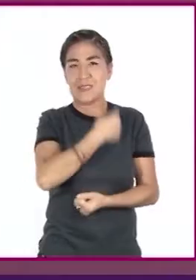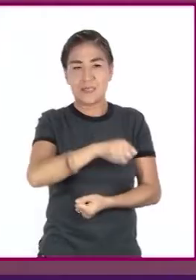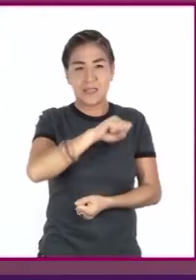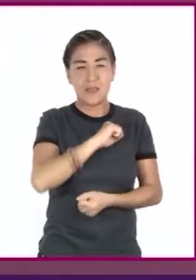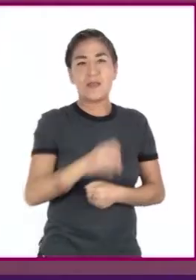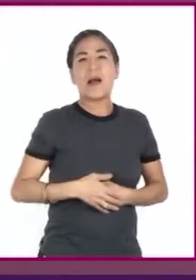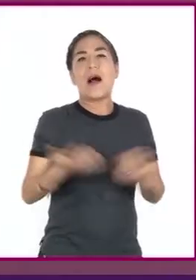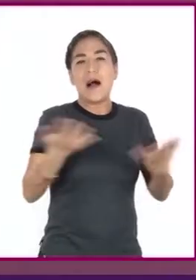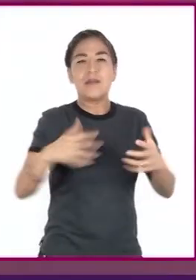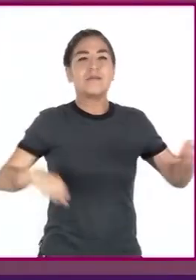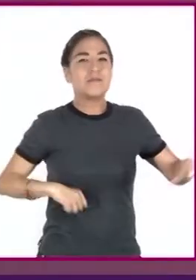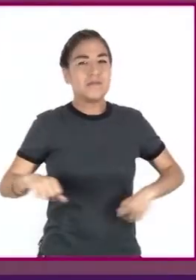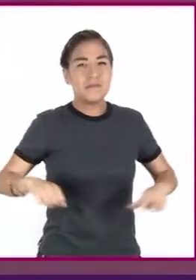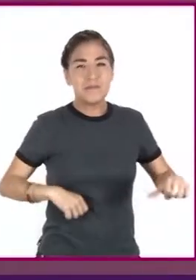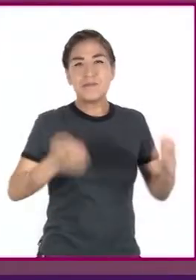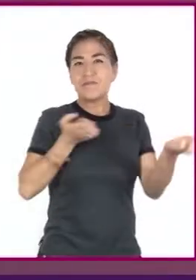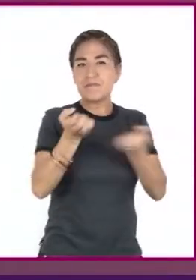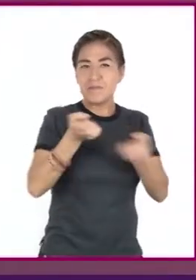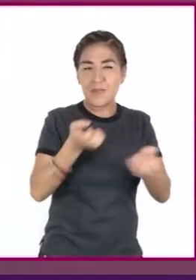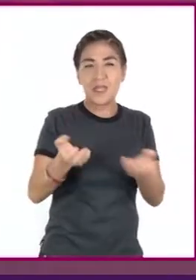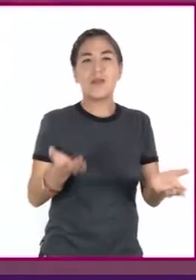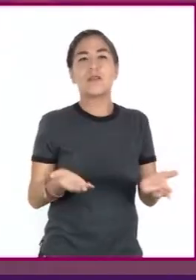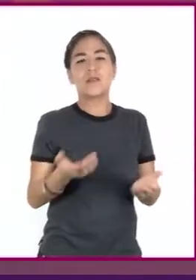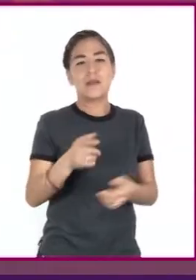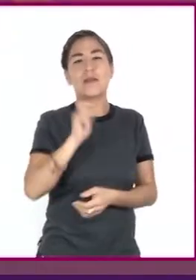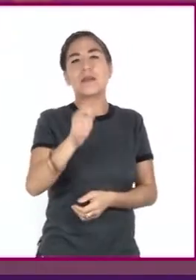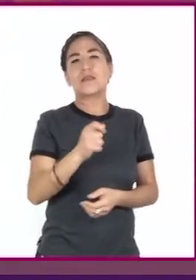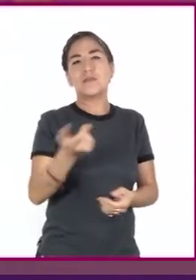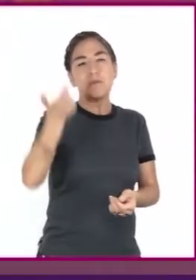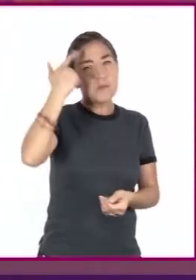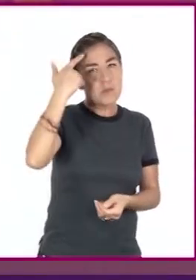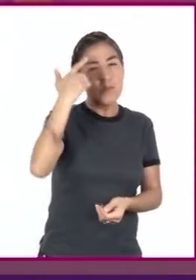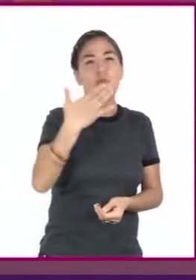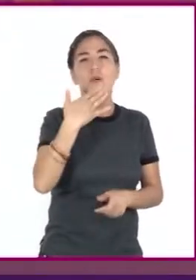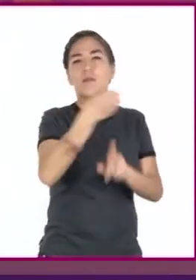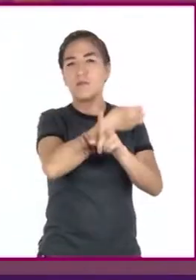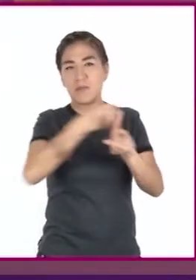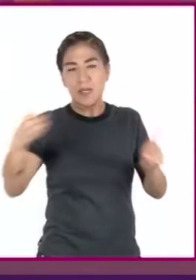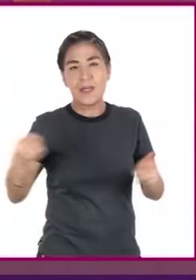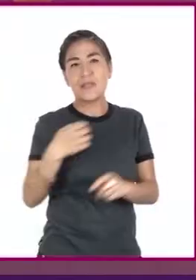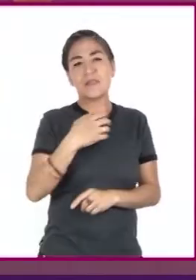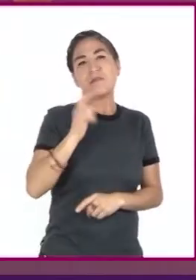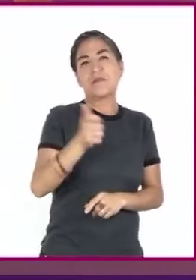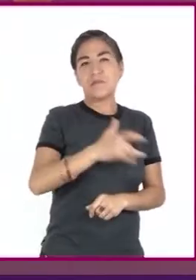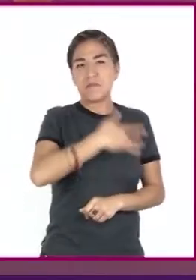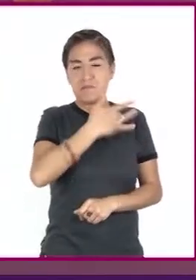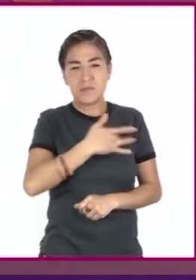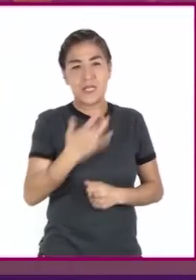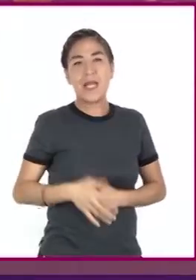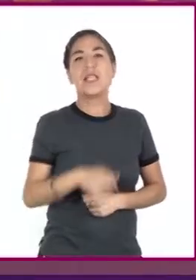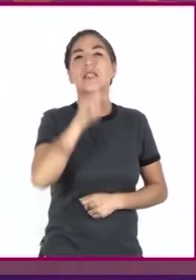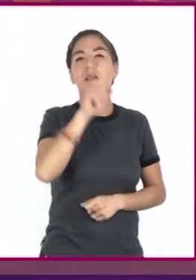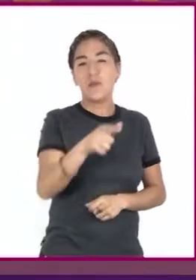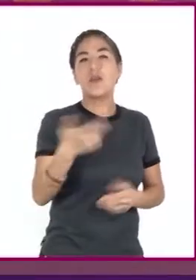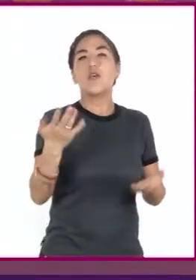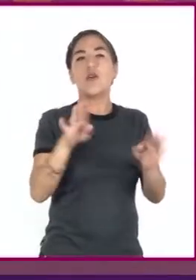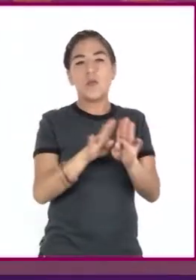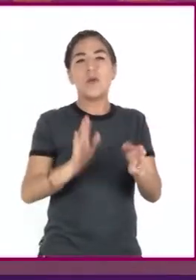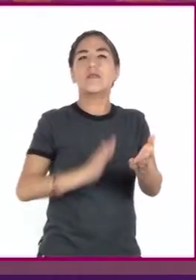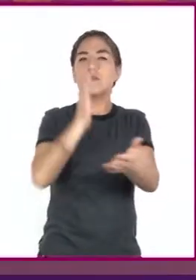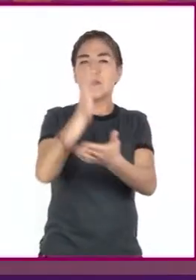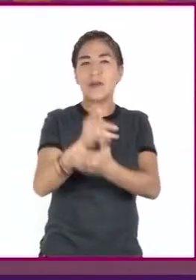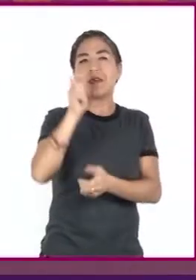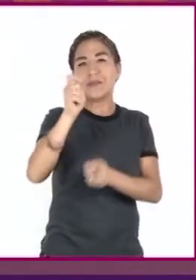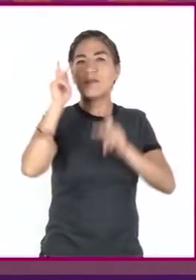Practicar actividad física, medidas de higiene, salud mental y emocional, aunque también las visitas de rutina al